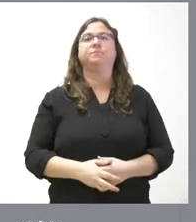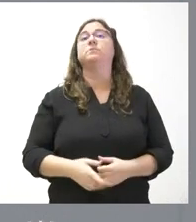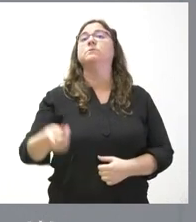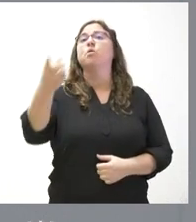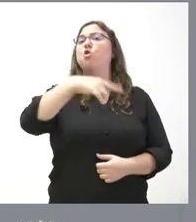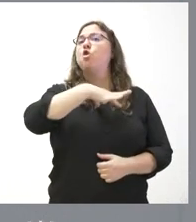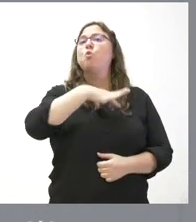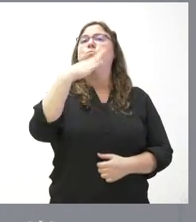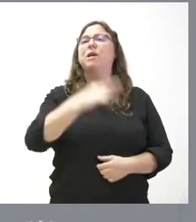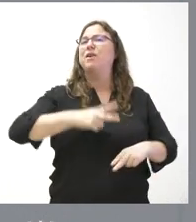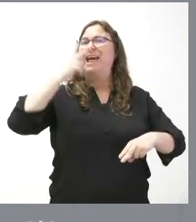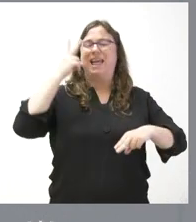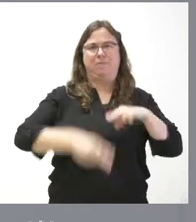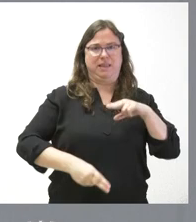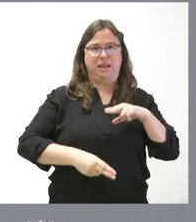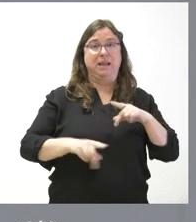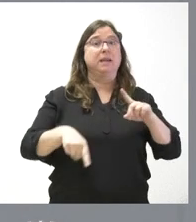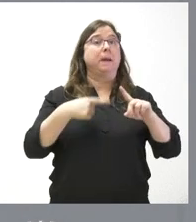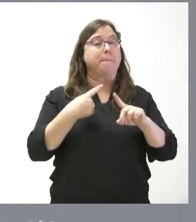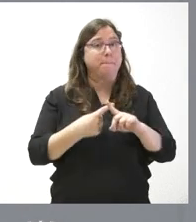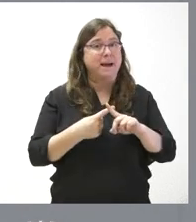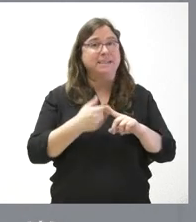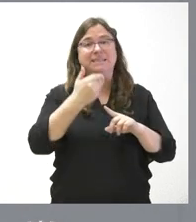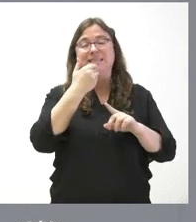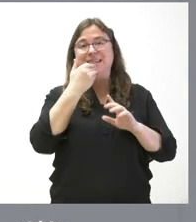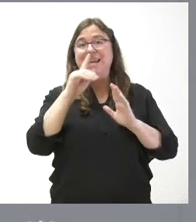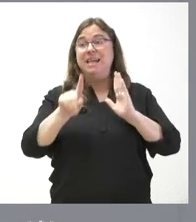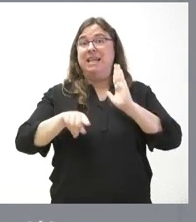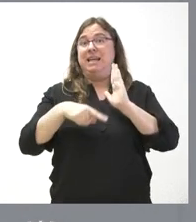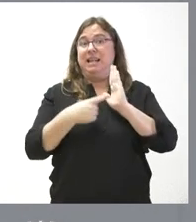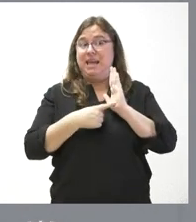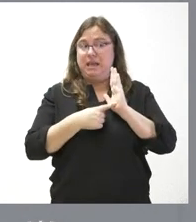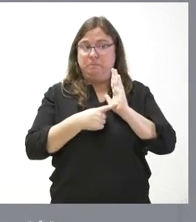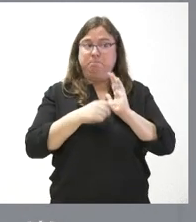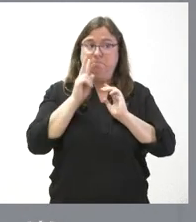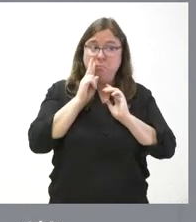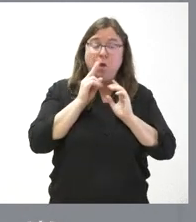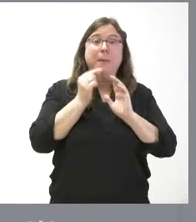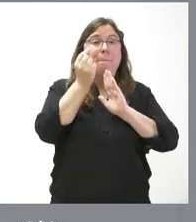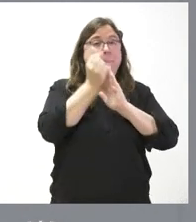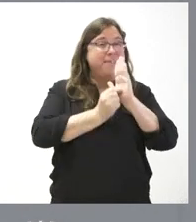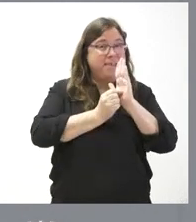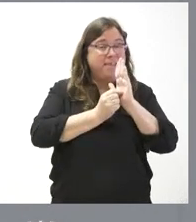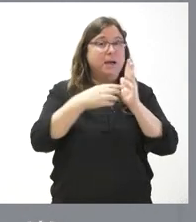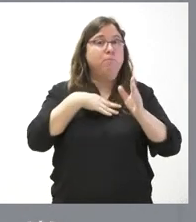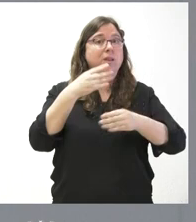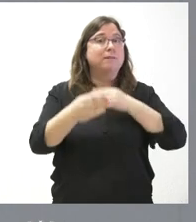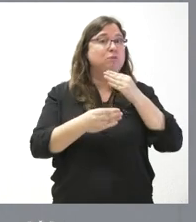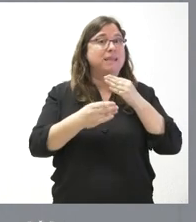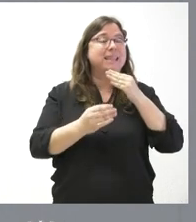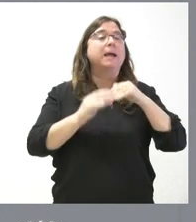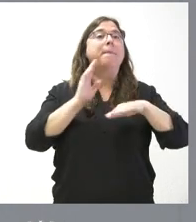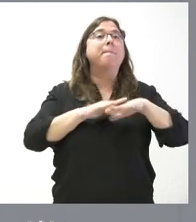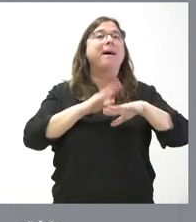posible para evitar su aplicación y jurídicamente se nos plantea que entre las medidas más inmediatas que podemos hacer para evitar la